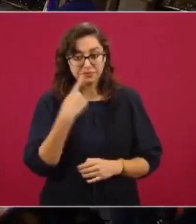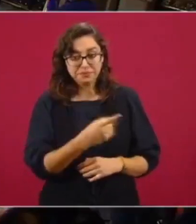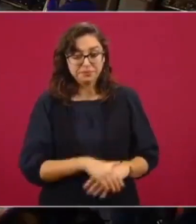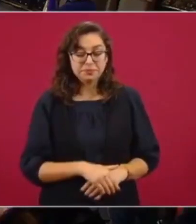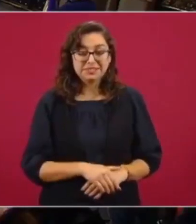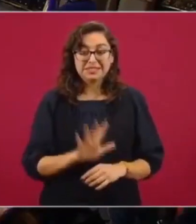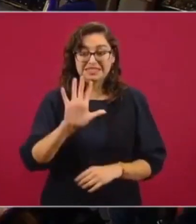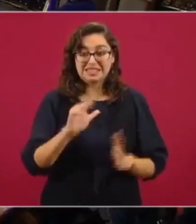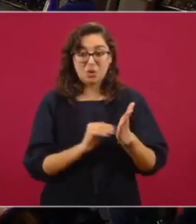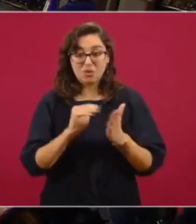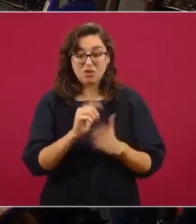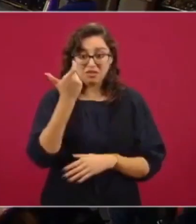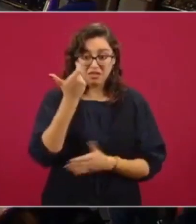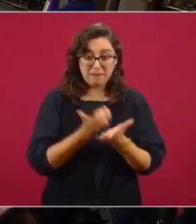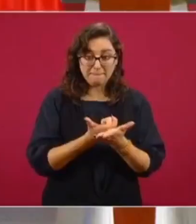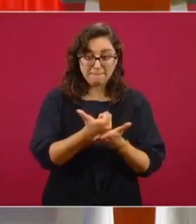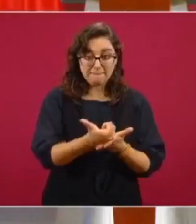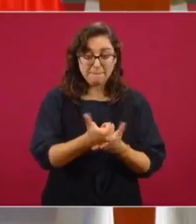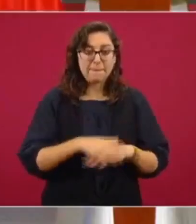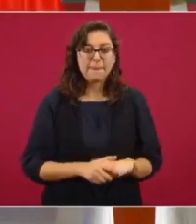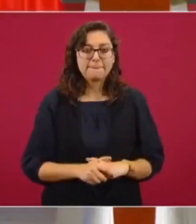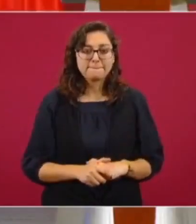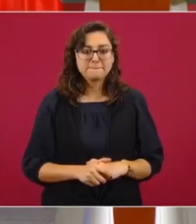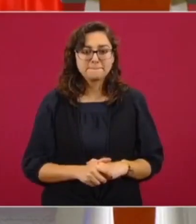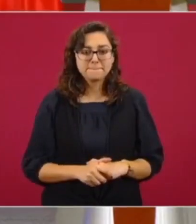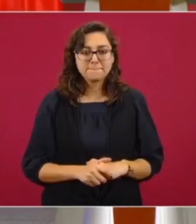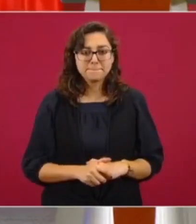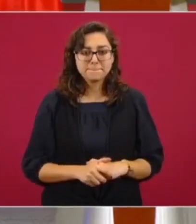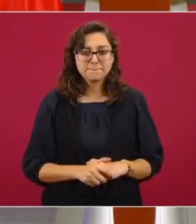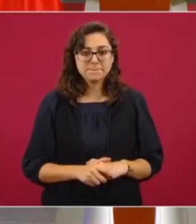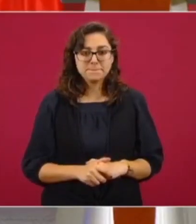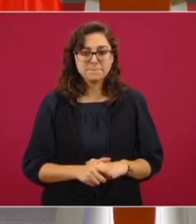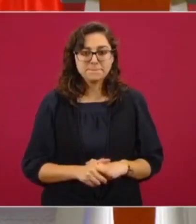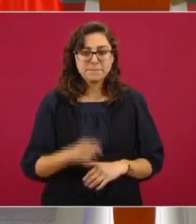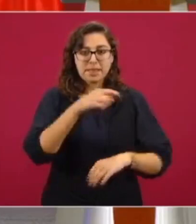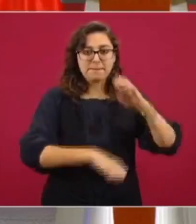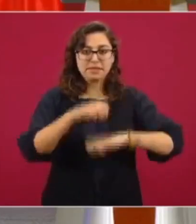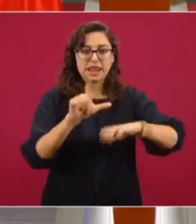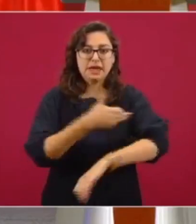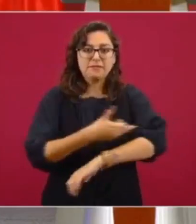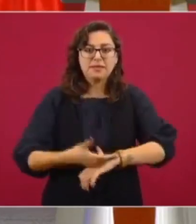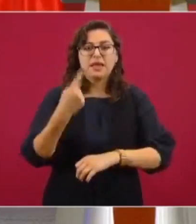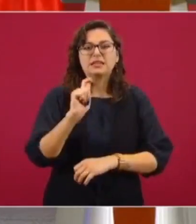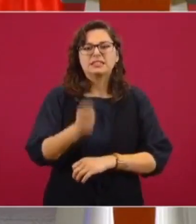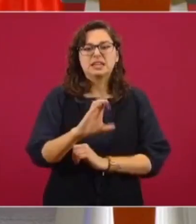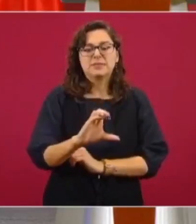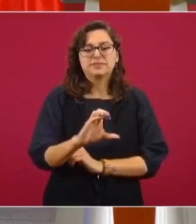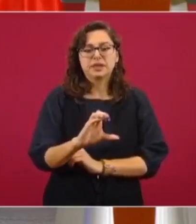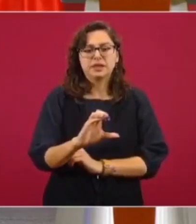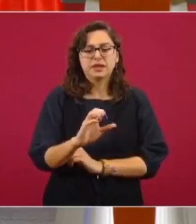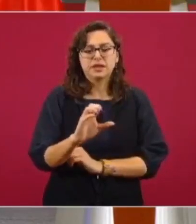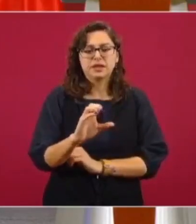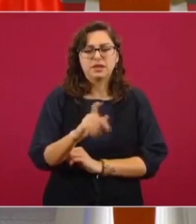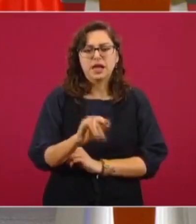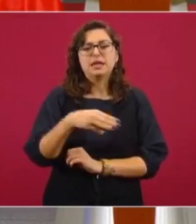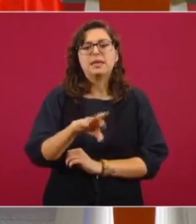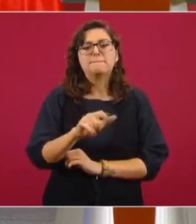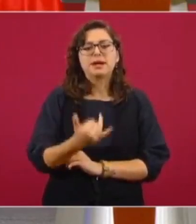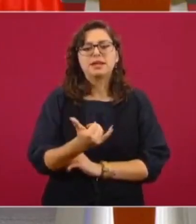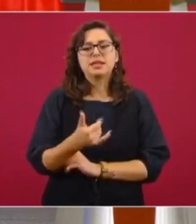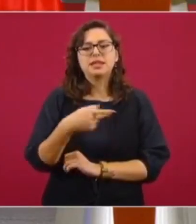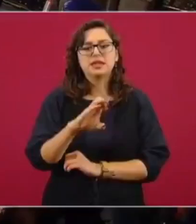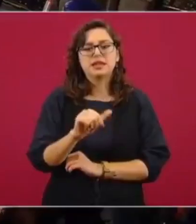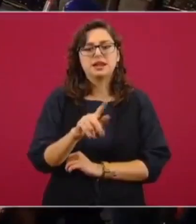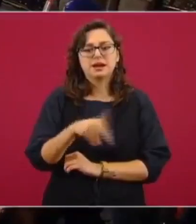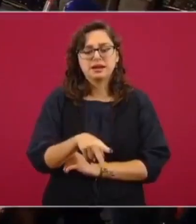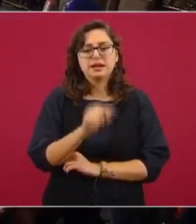millones de pesos. Kimberly Clark es la empresa. Pero luego hay un grupo que… cinco